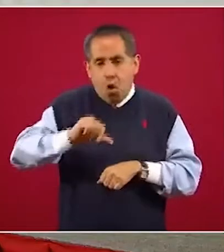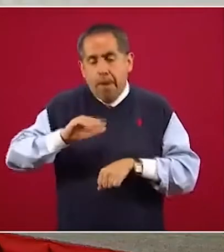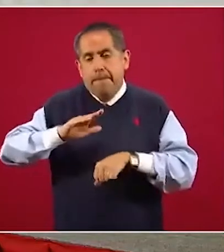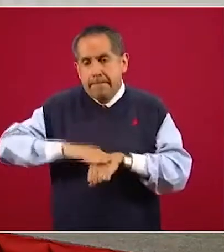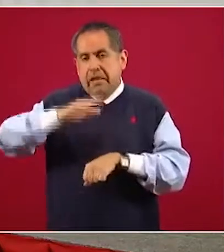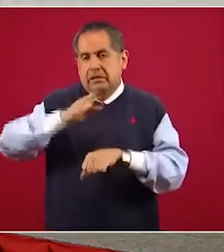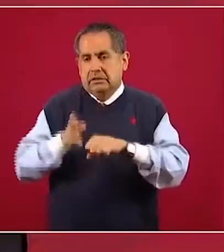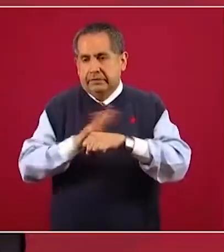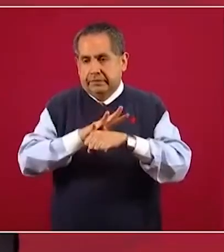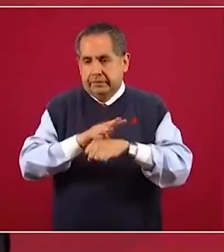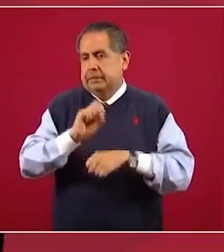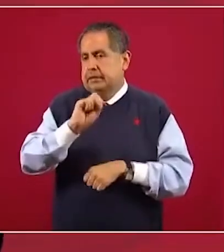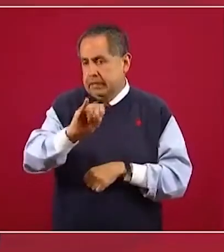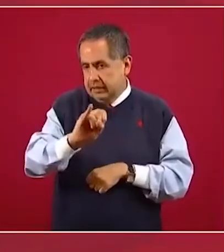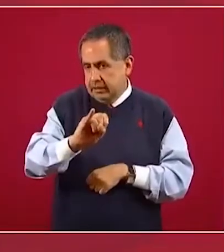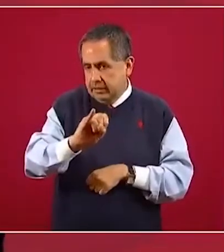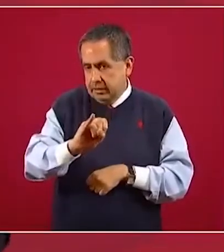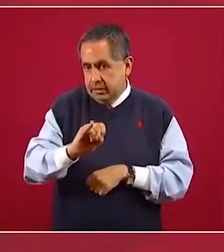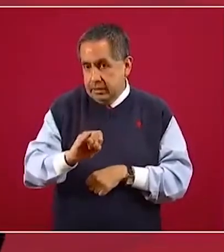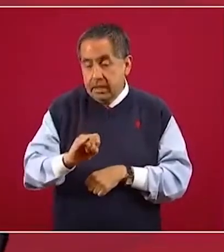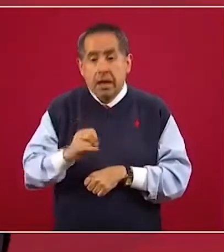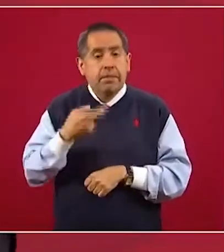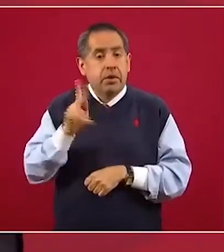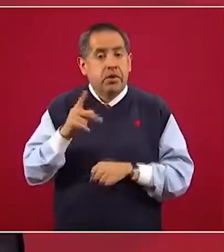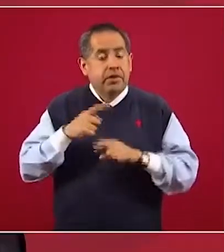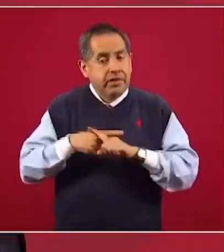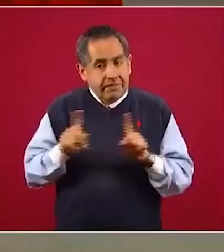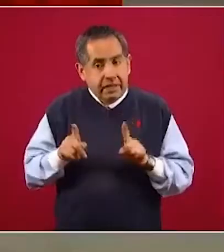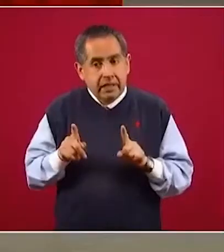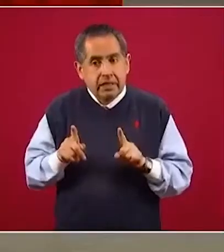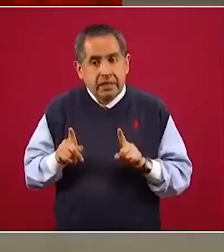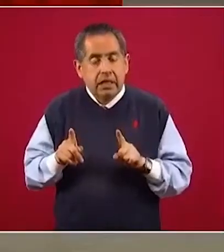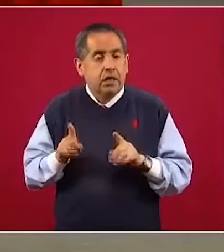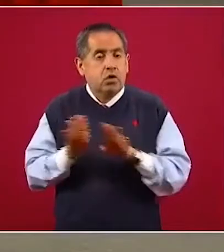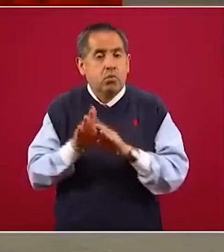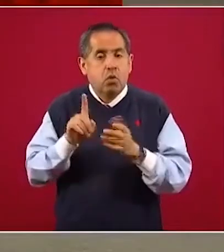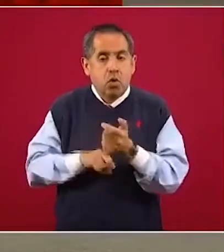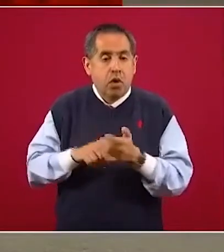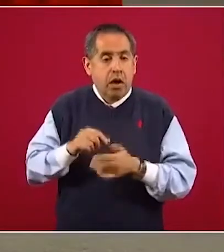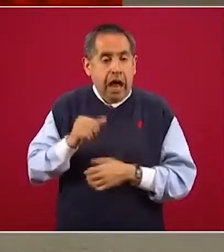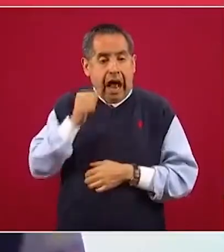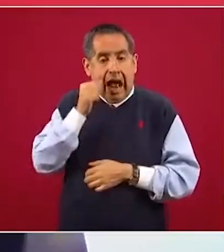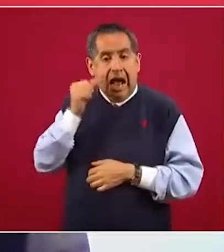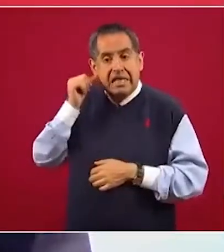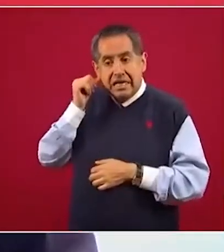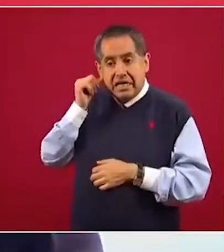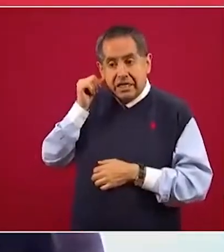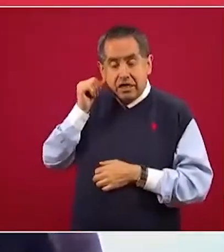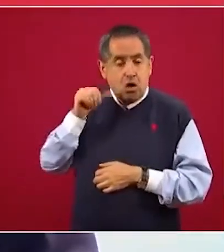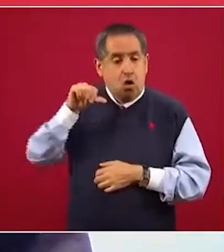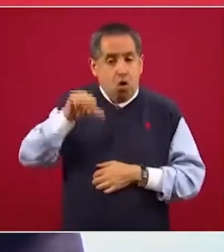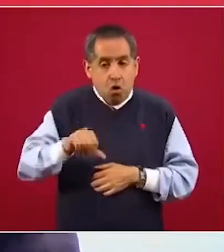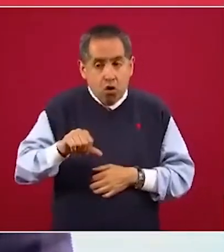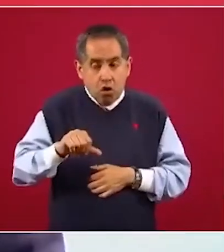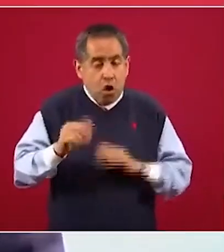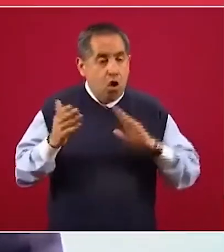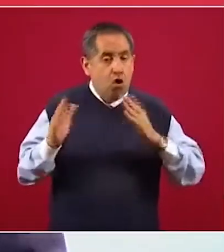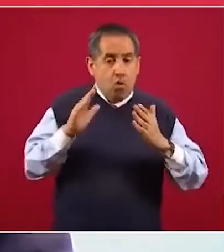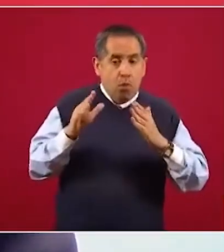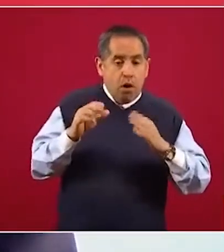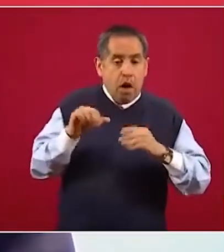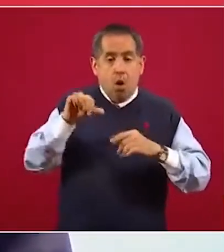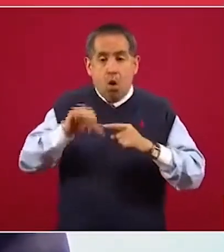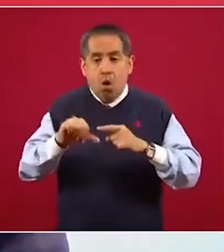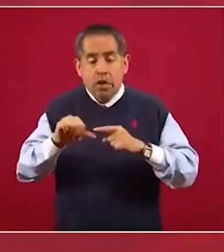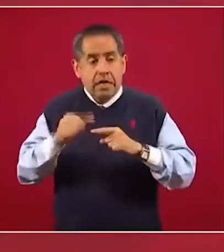el momento así ha ocurrido. Pero la diferencia de casos entre hoy y ayer, si lo comparamos en el hoy y